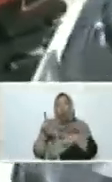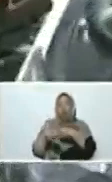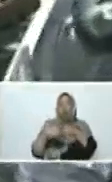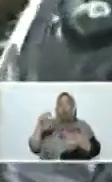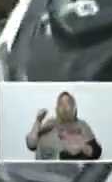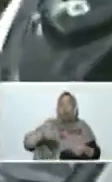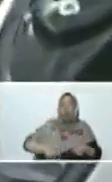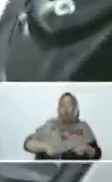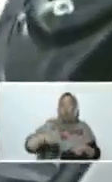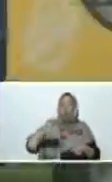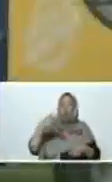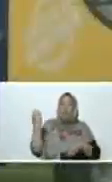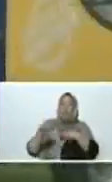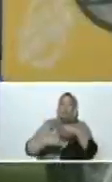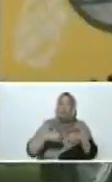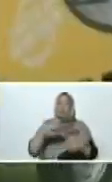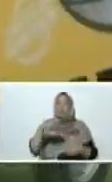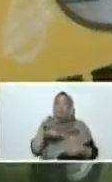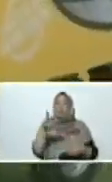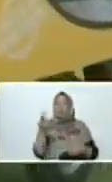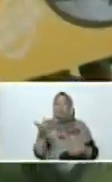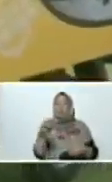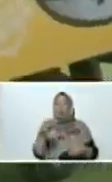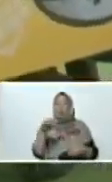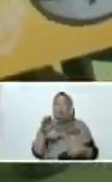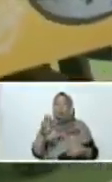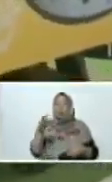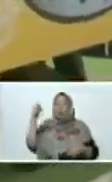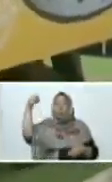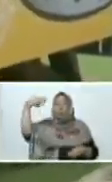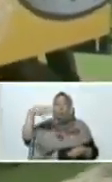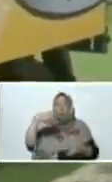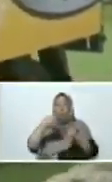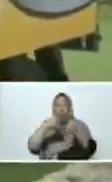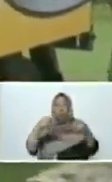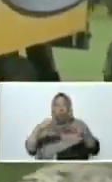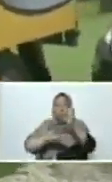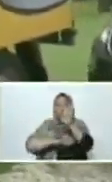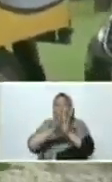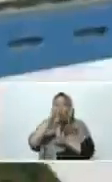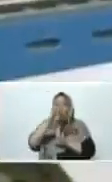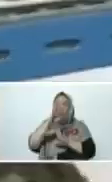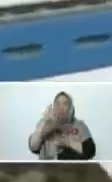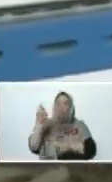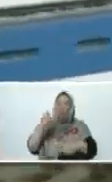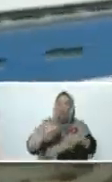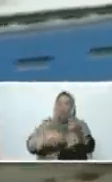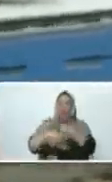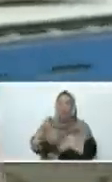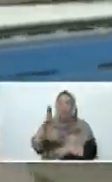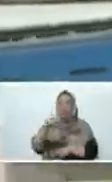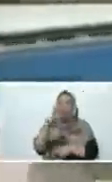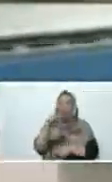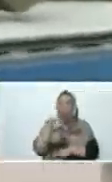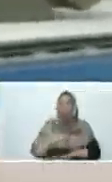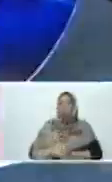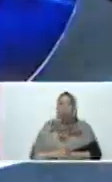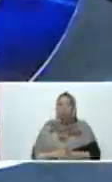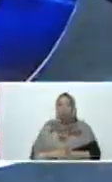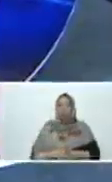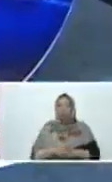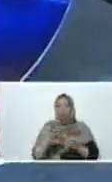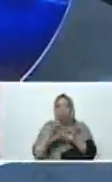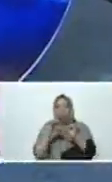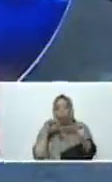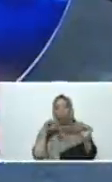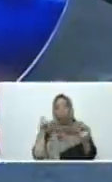hoy este alambre para soldar aluminio que se desarrolló no se importará jamás. A ver, alambre para soldar